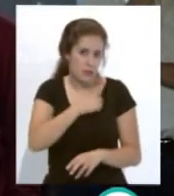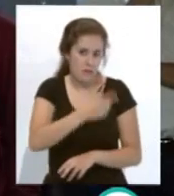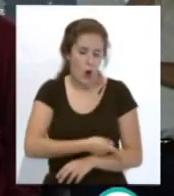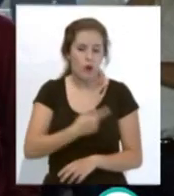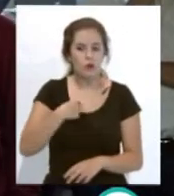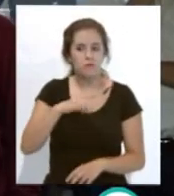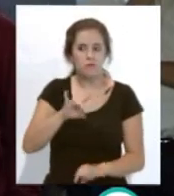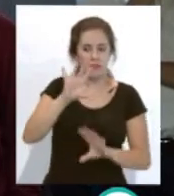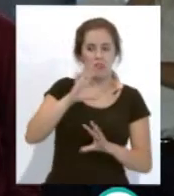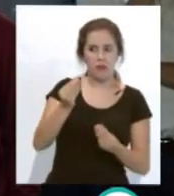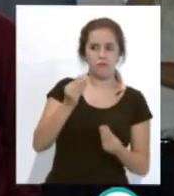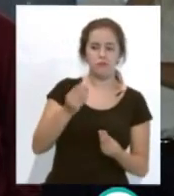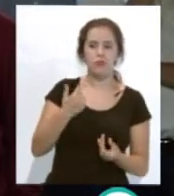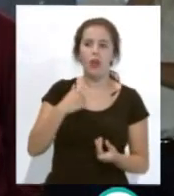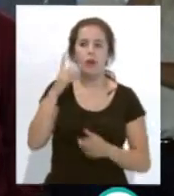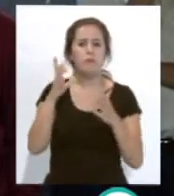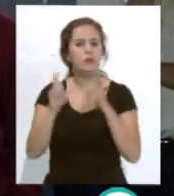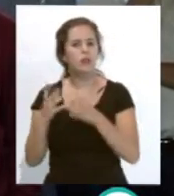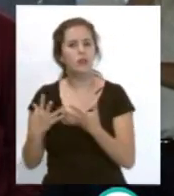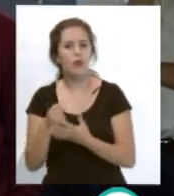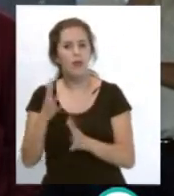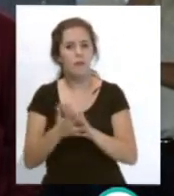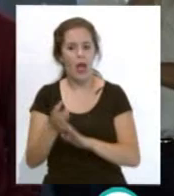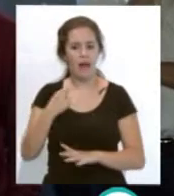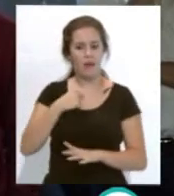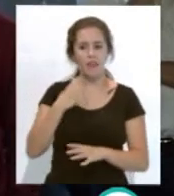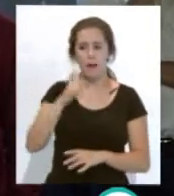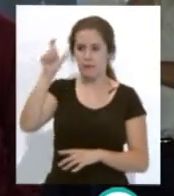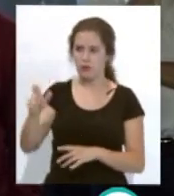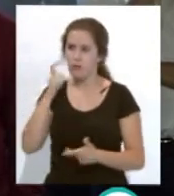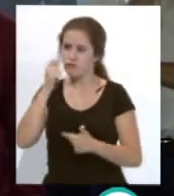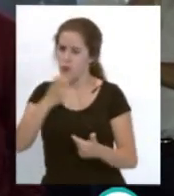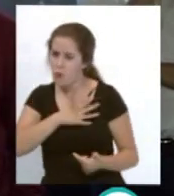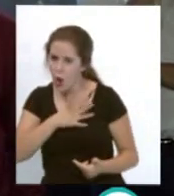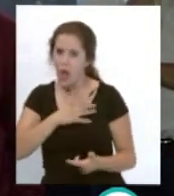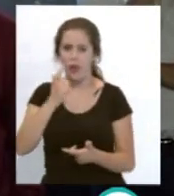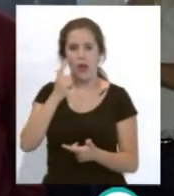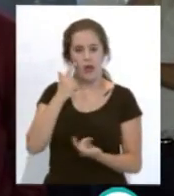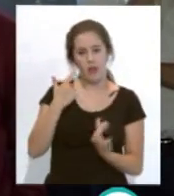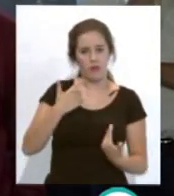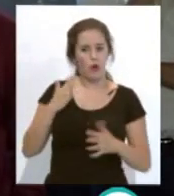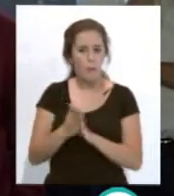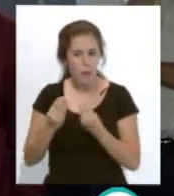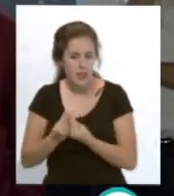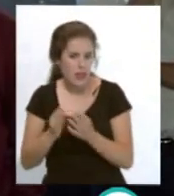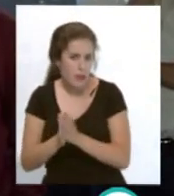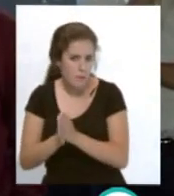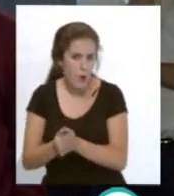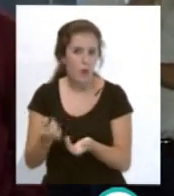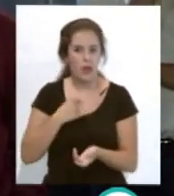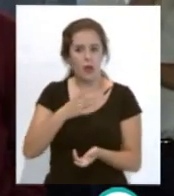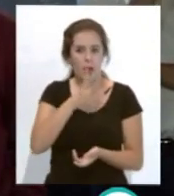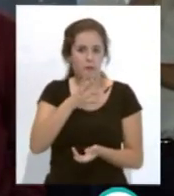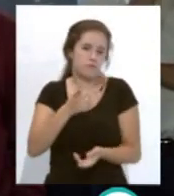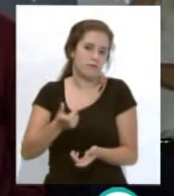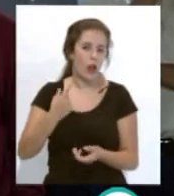llama mucho la atención que todo el mundo me habla de lo buena persona que es, de su humildad, de su compañerismo. Sin duda esos valores le